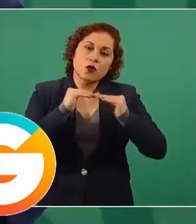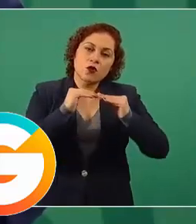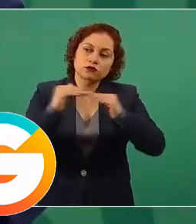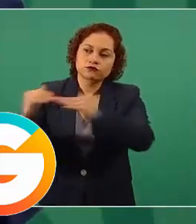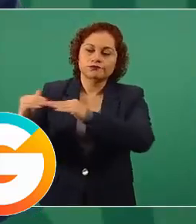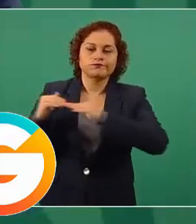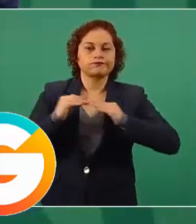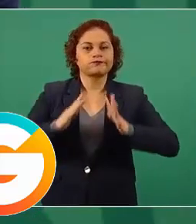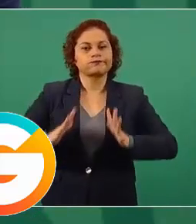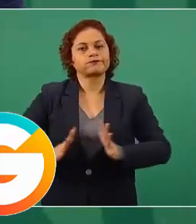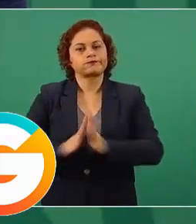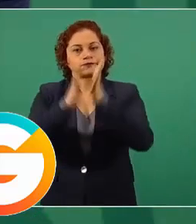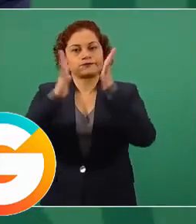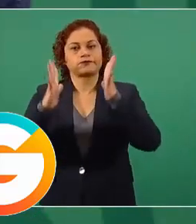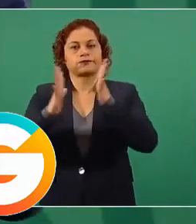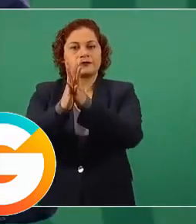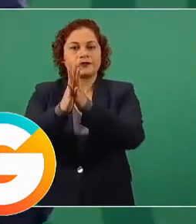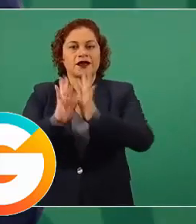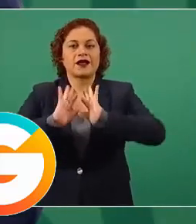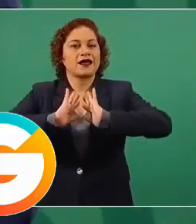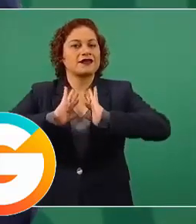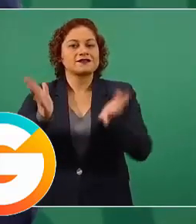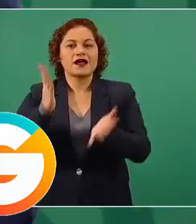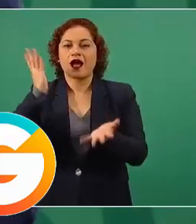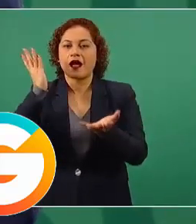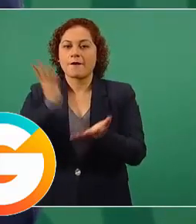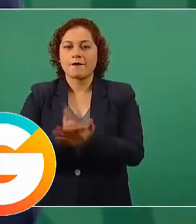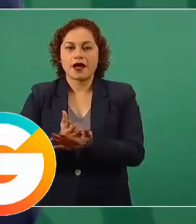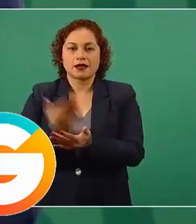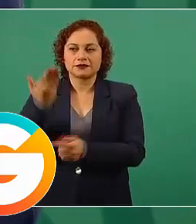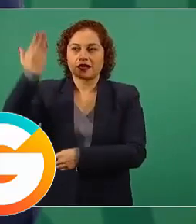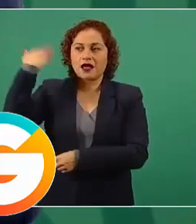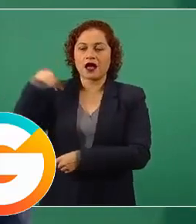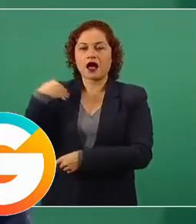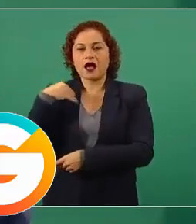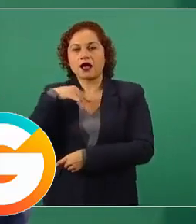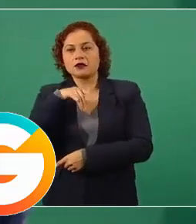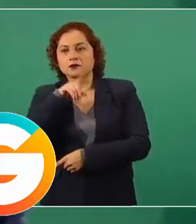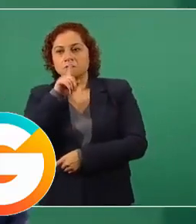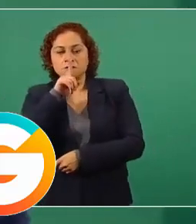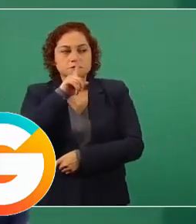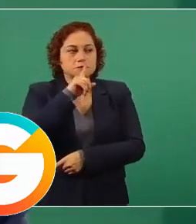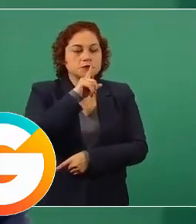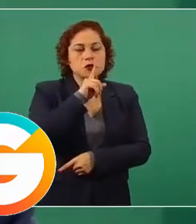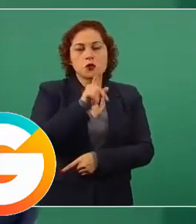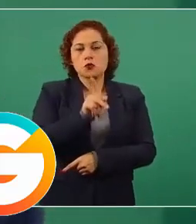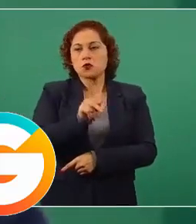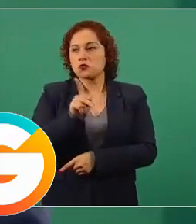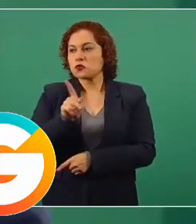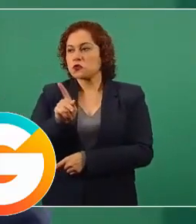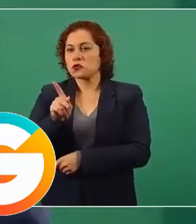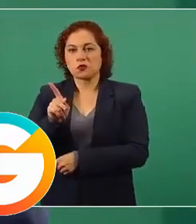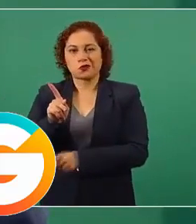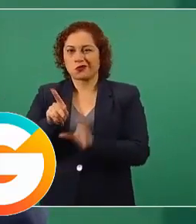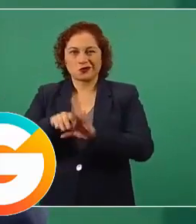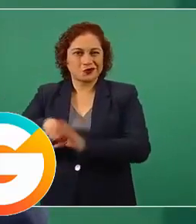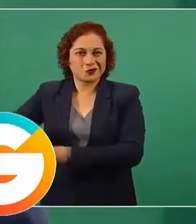Que se haga a un lado la simulación y que se respete el voto